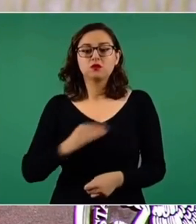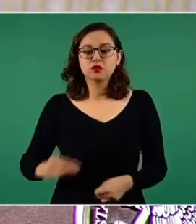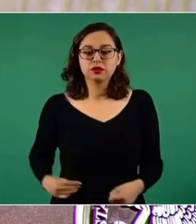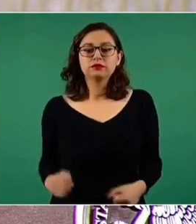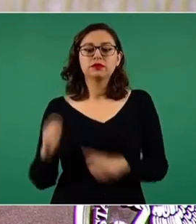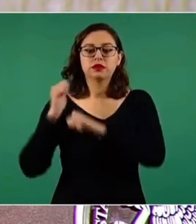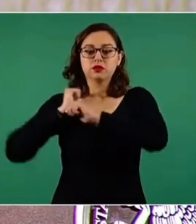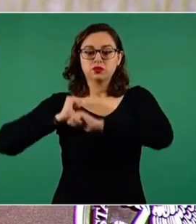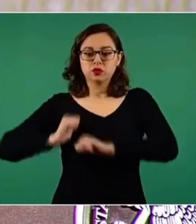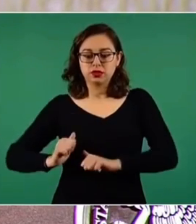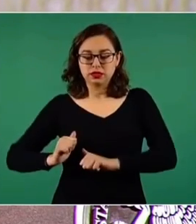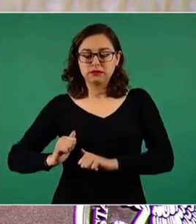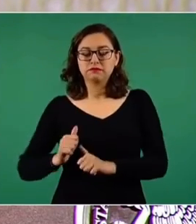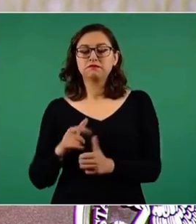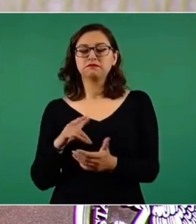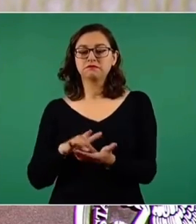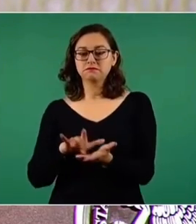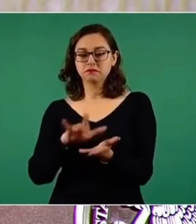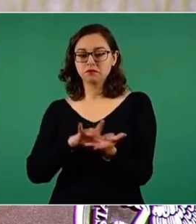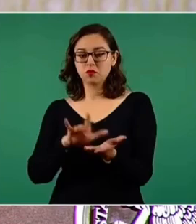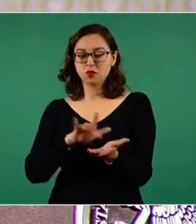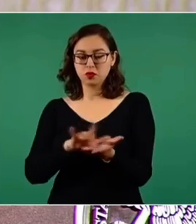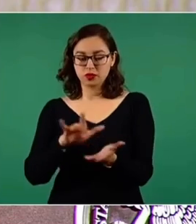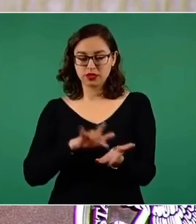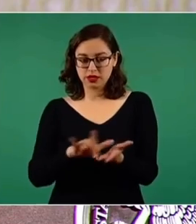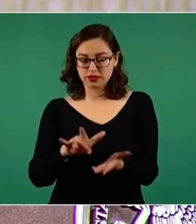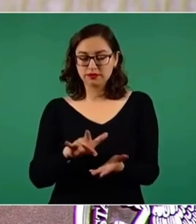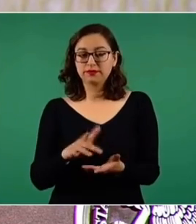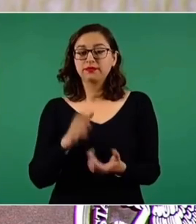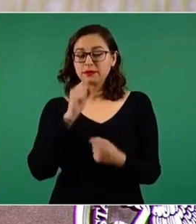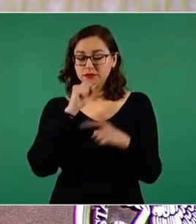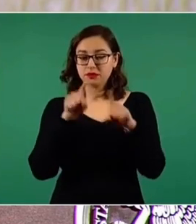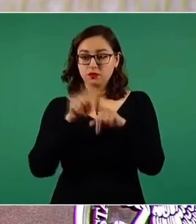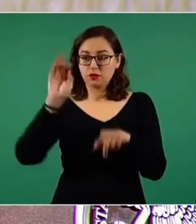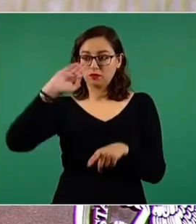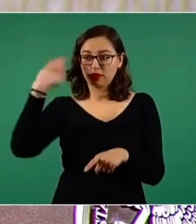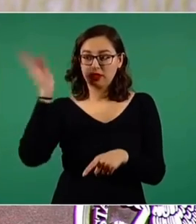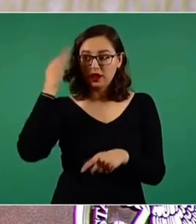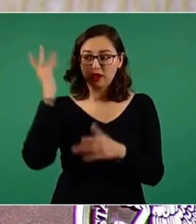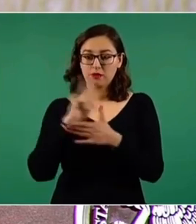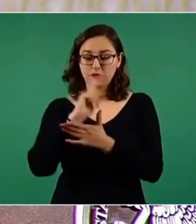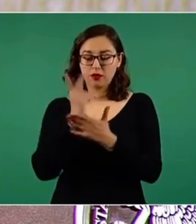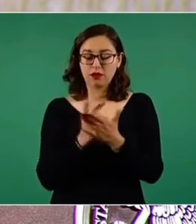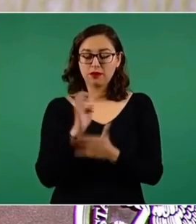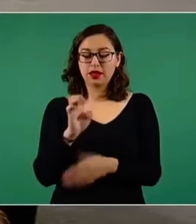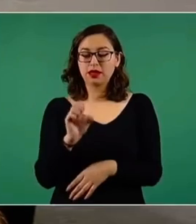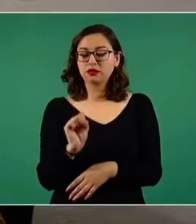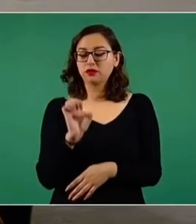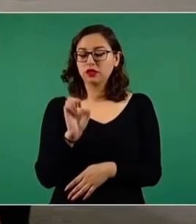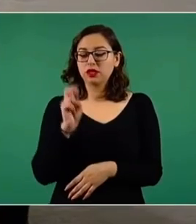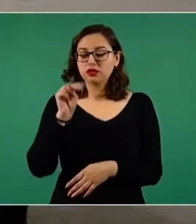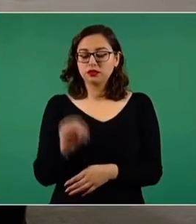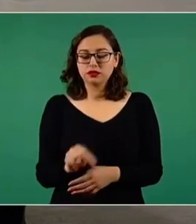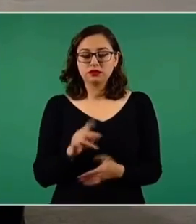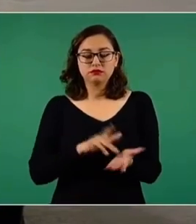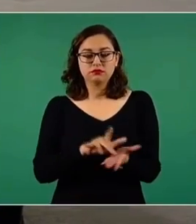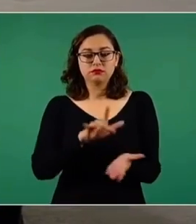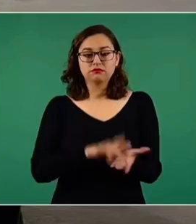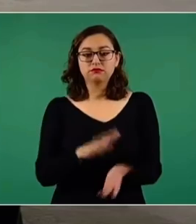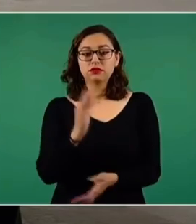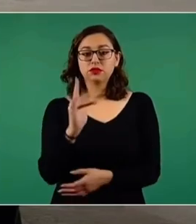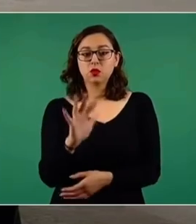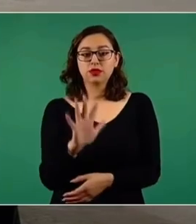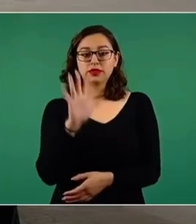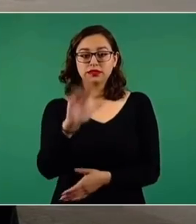incluso, del apoyo del programa de la escuela es nuestra, que también ha apoyado a más de 55 mil, ya